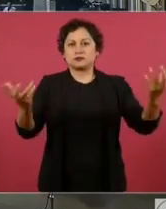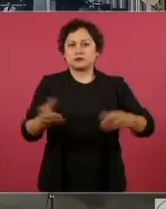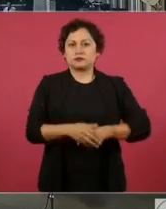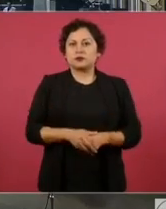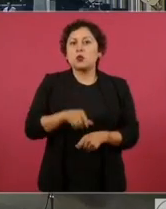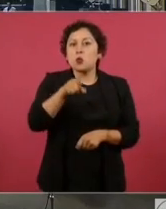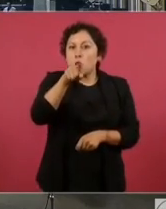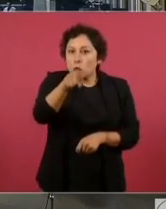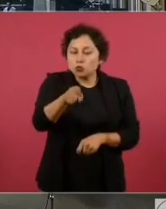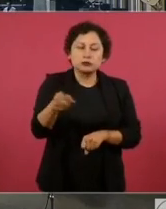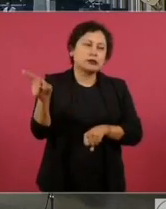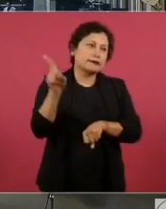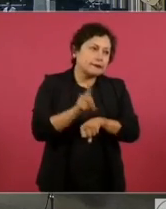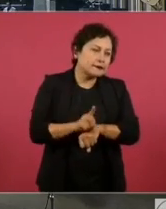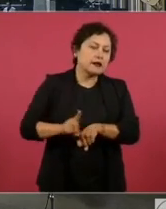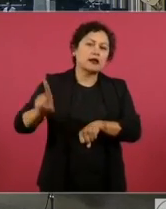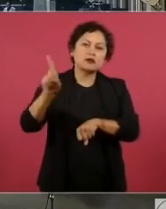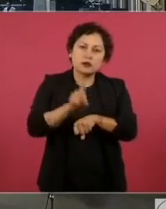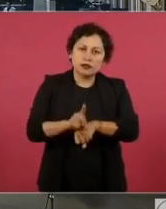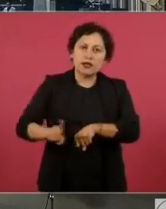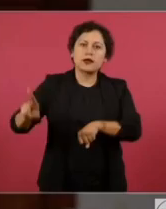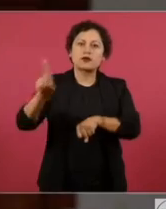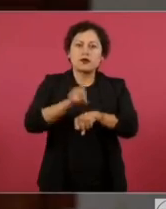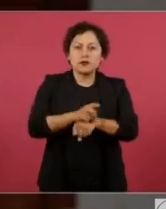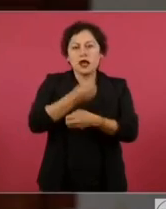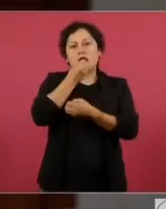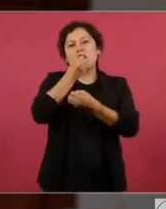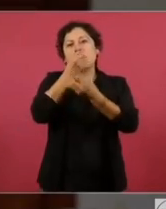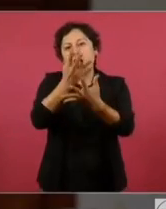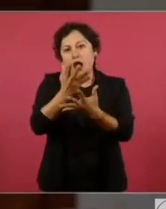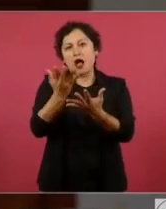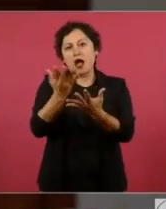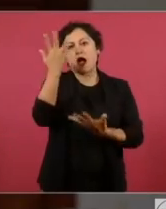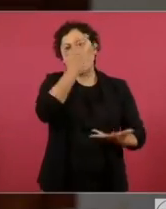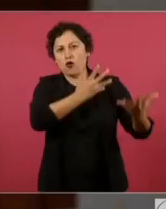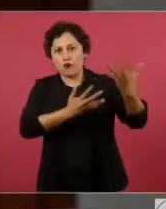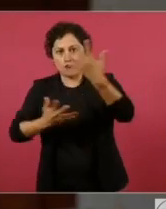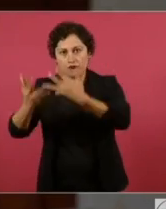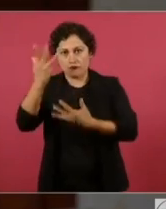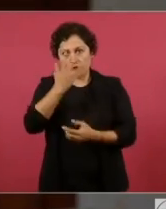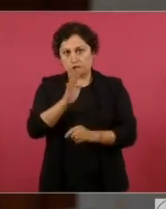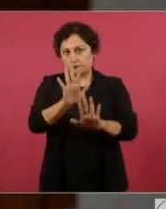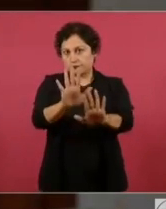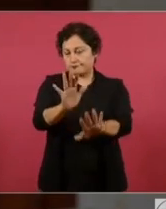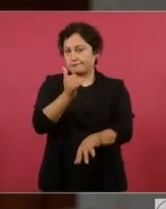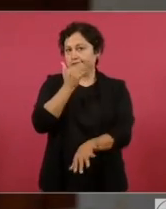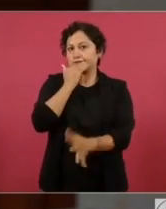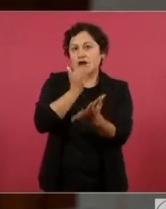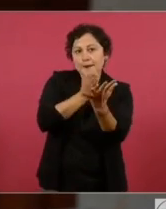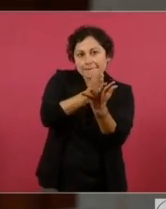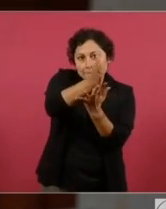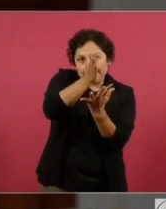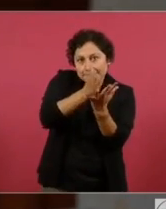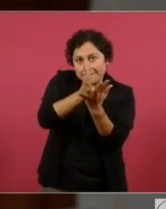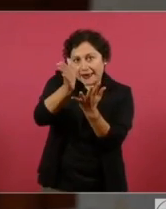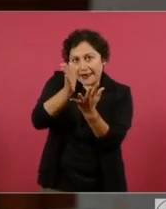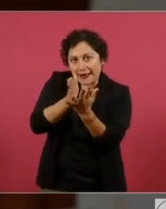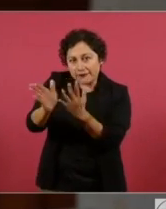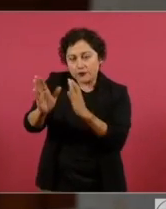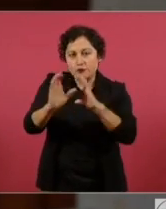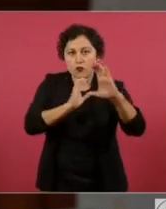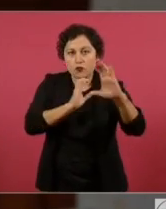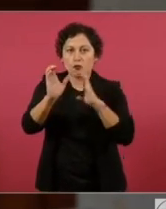porque usted todos los días denosta y confunde. Una cosa son los medios tradicionales que siempre han estado con el poder